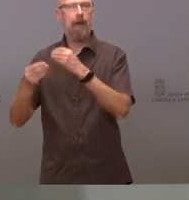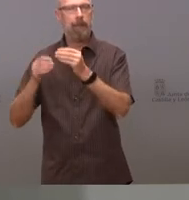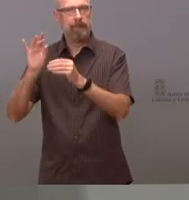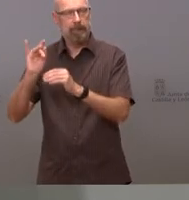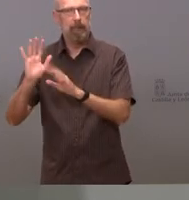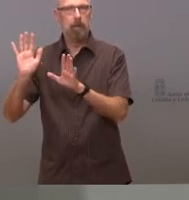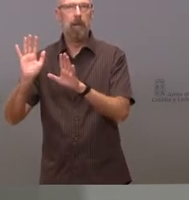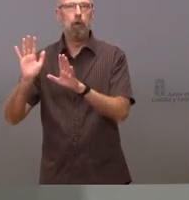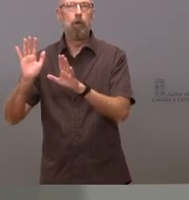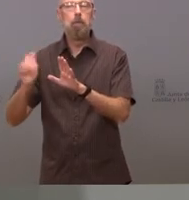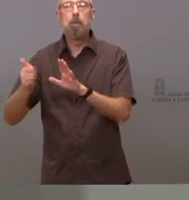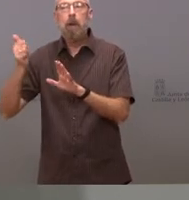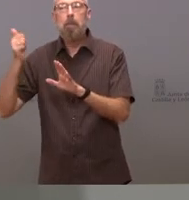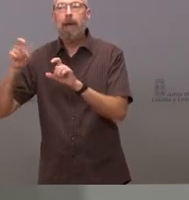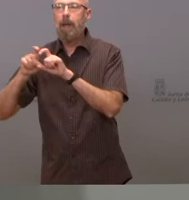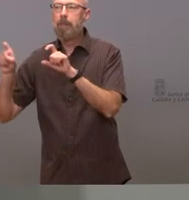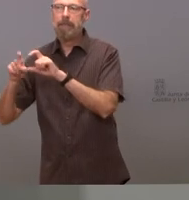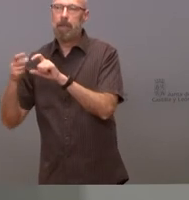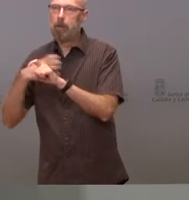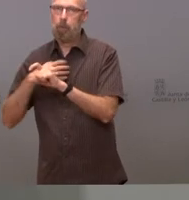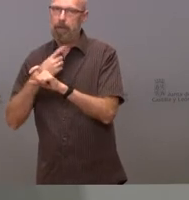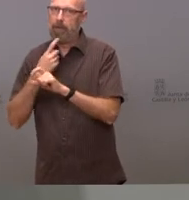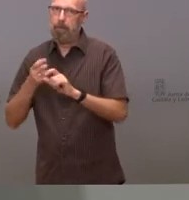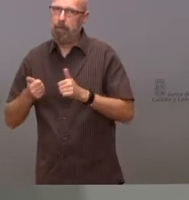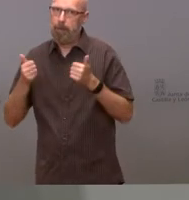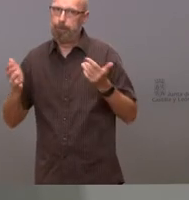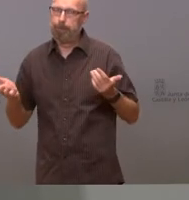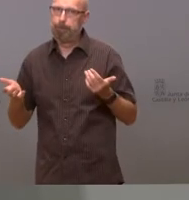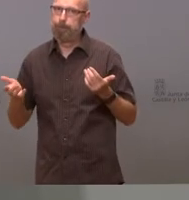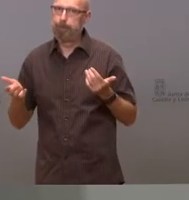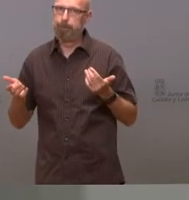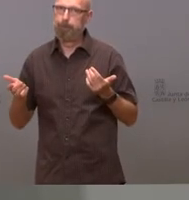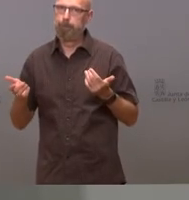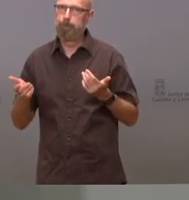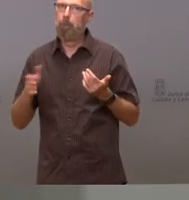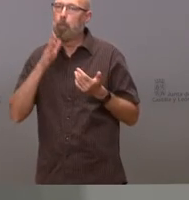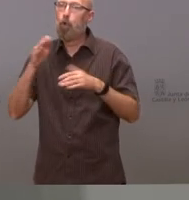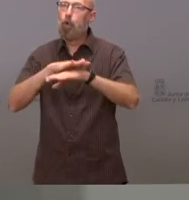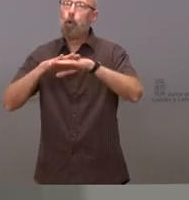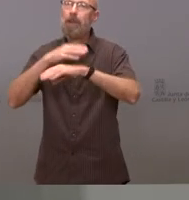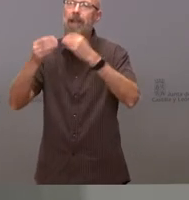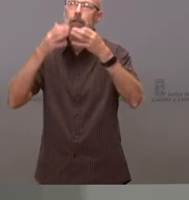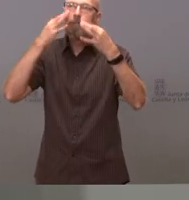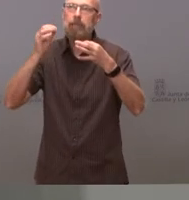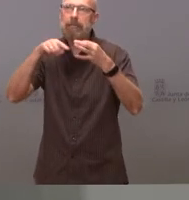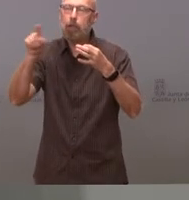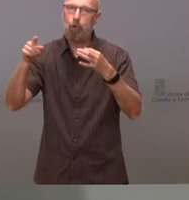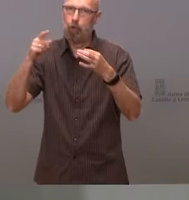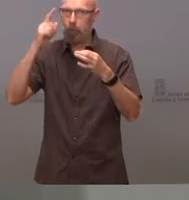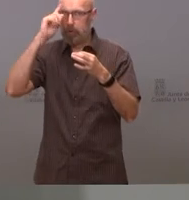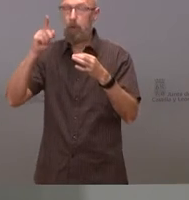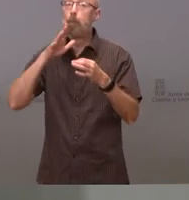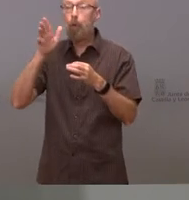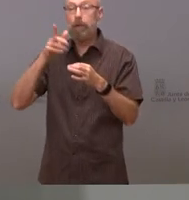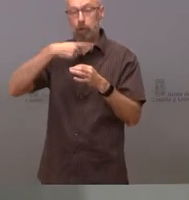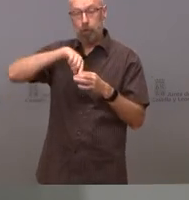demás naturalmente ellos no pueden decir nada sobre la acción del gobierno porque no se conoce por eso nosotros pedimos explicaciones